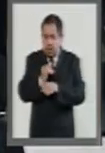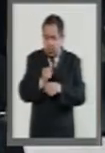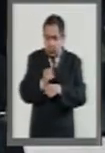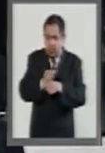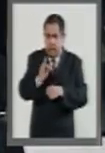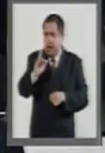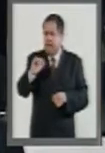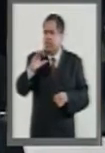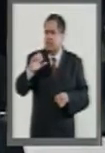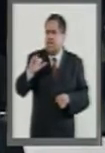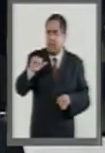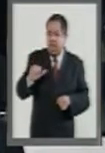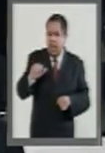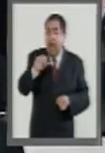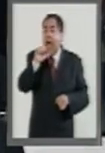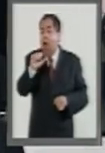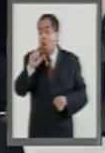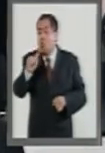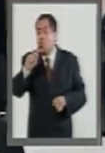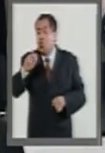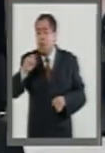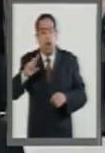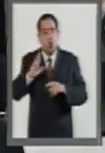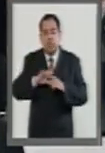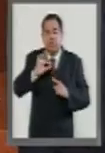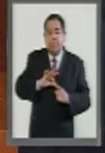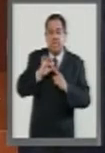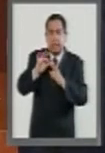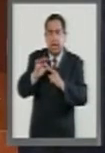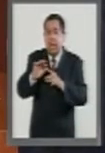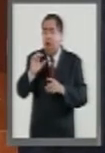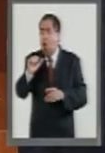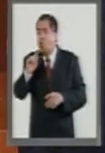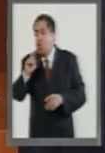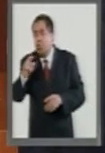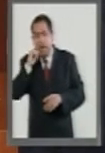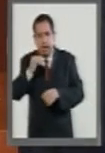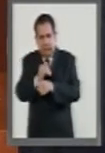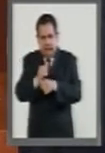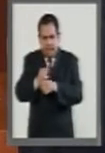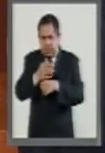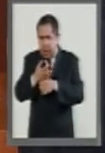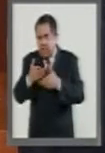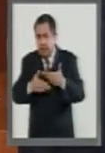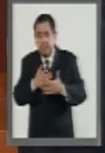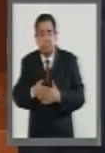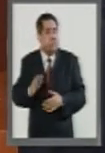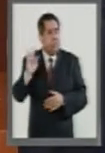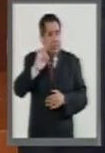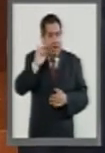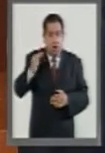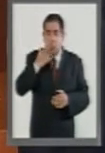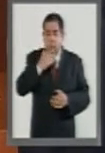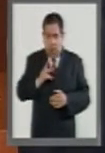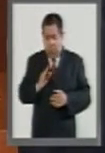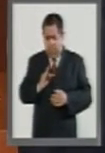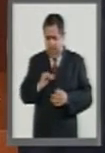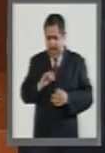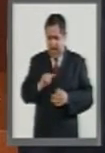Autónoma, Autónoma, no especializada, que investigue esos crímenes, porque mientras no tengamos un fiscal